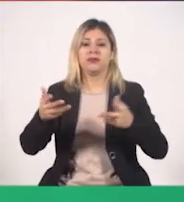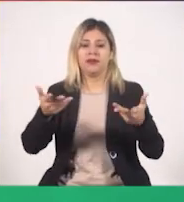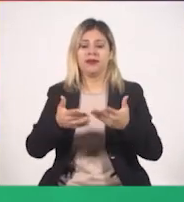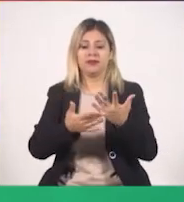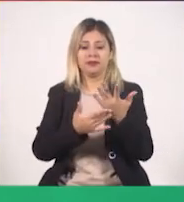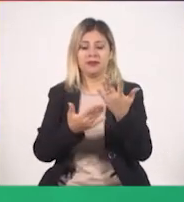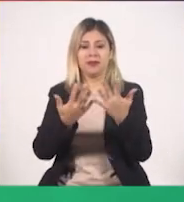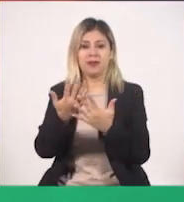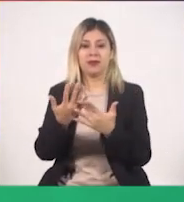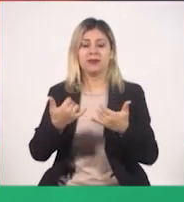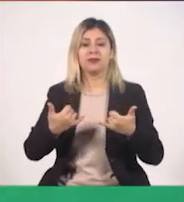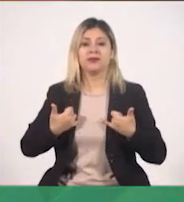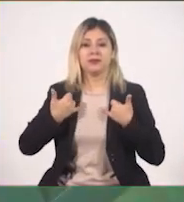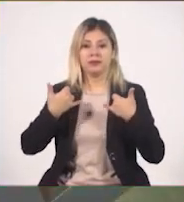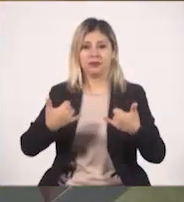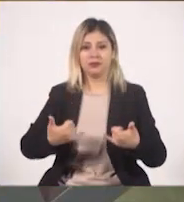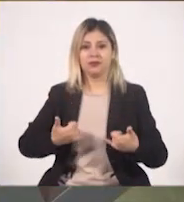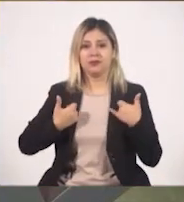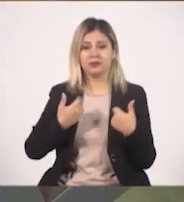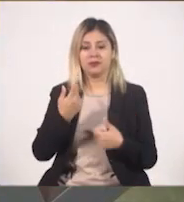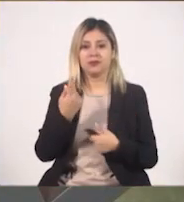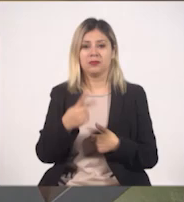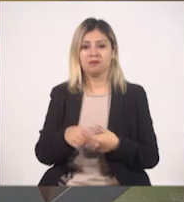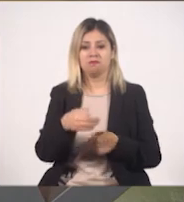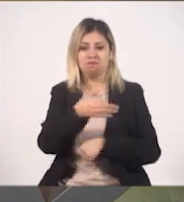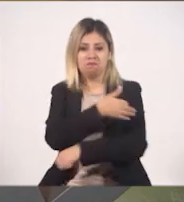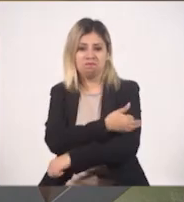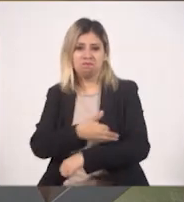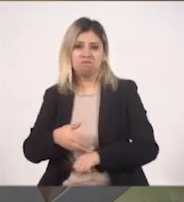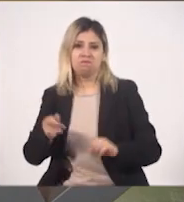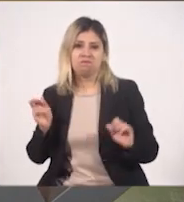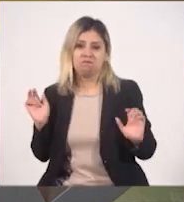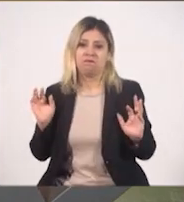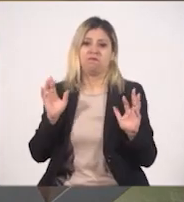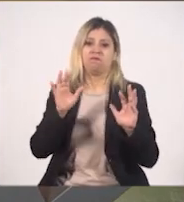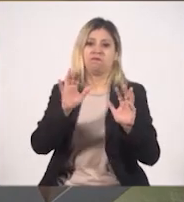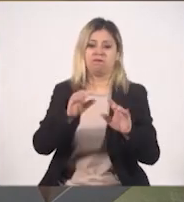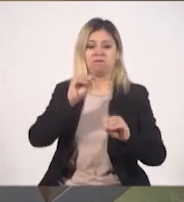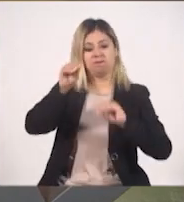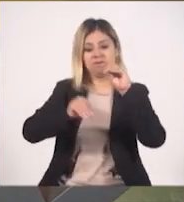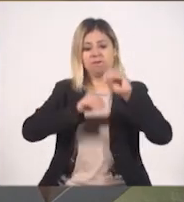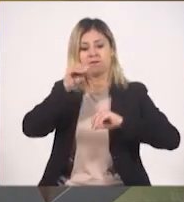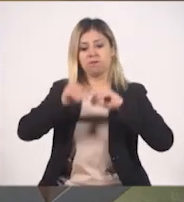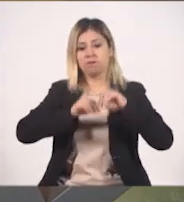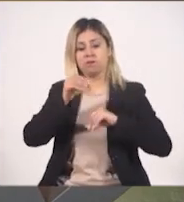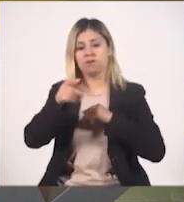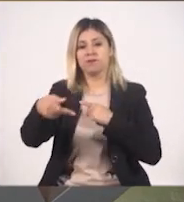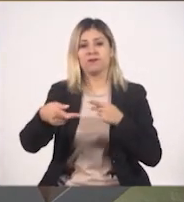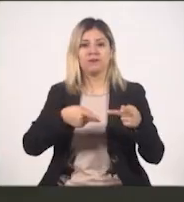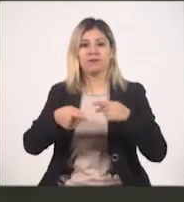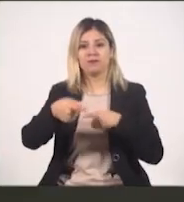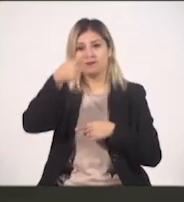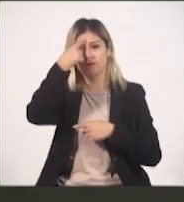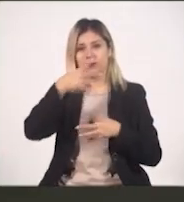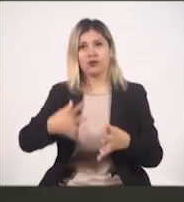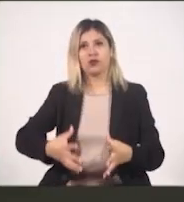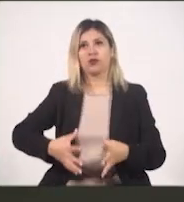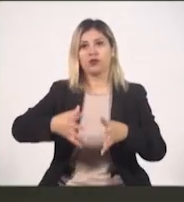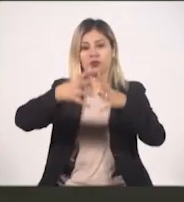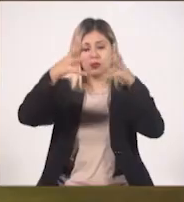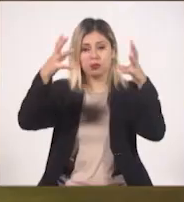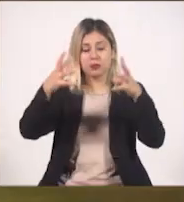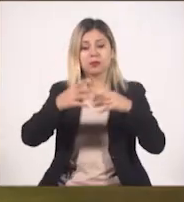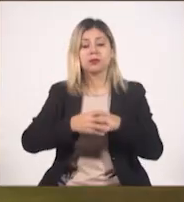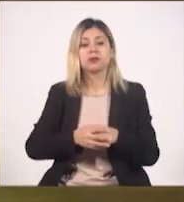de jóvenes de Chiquilistlán y familias completamente que se unen a elaborar este tipo de globos. Y ya